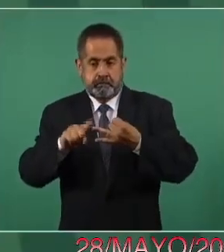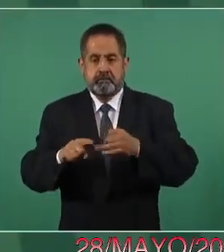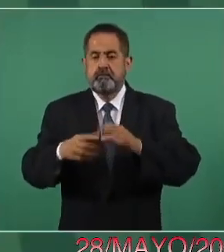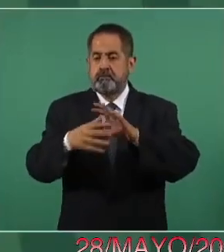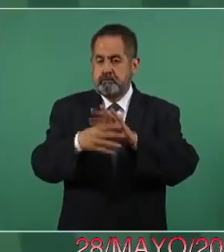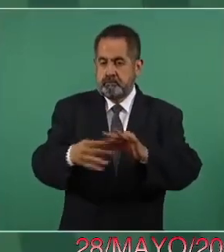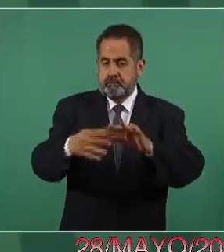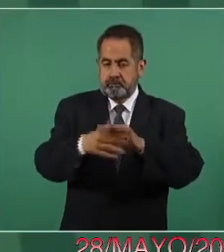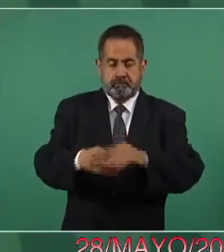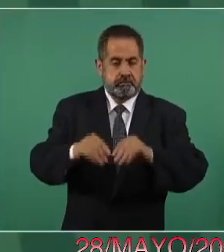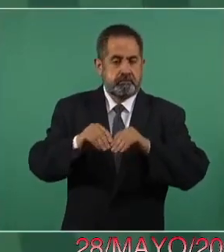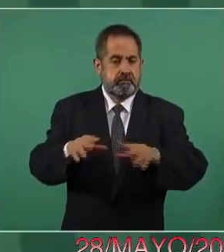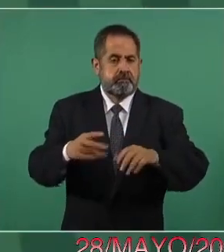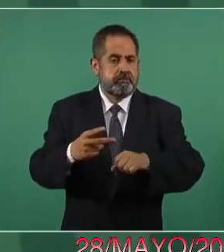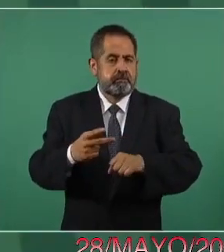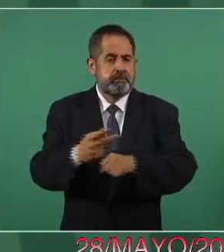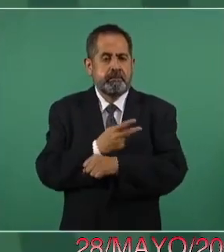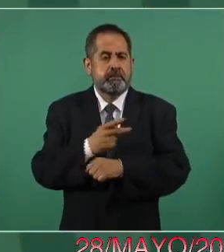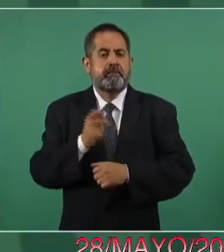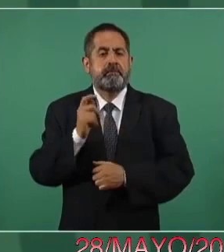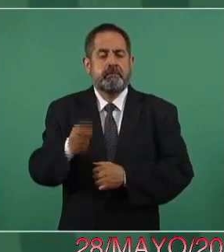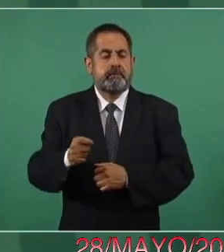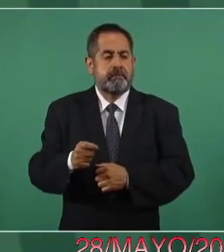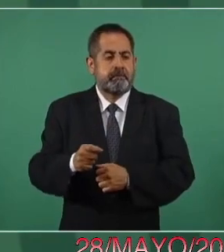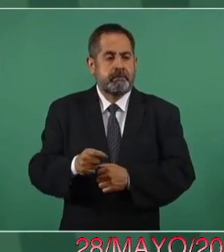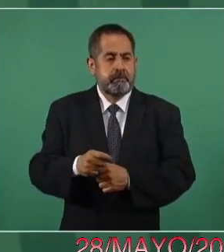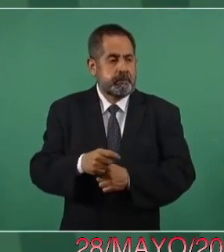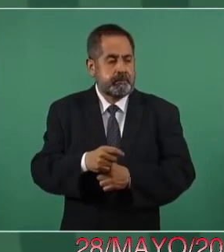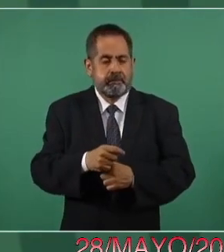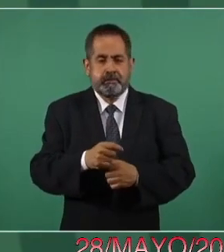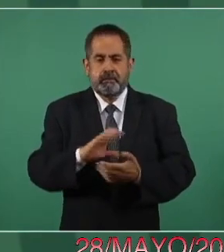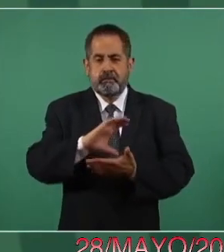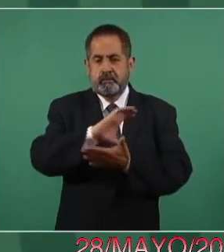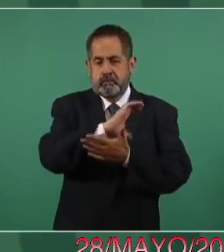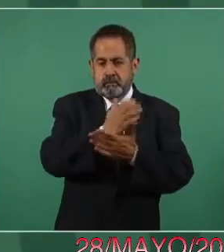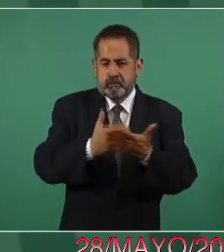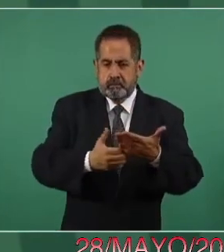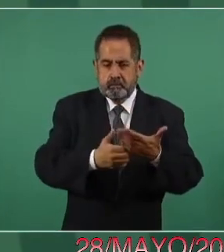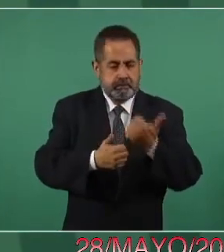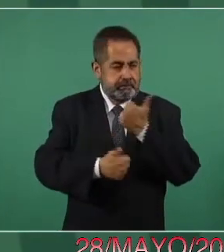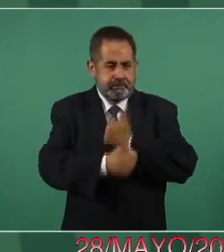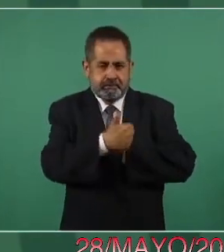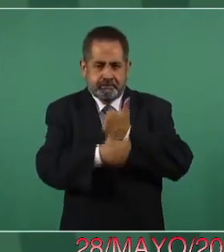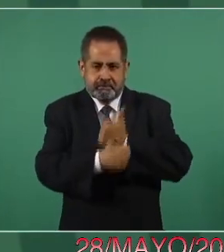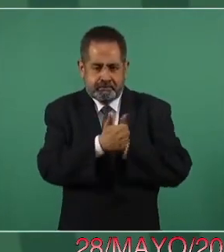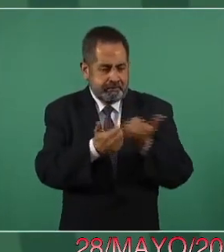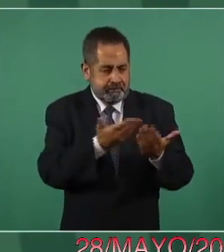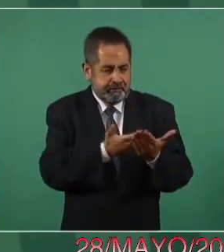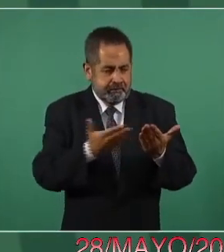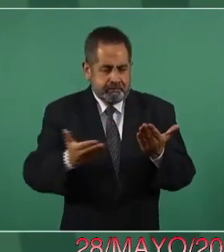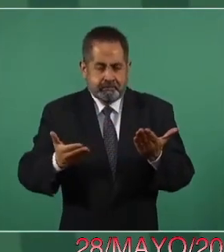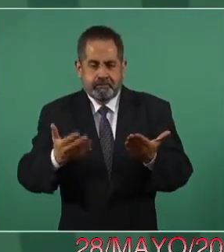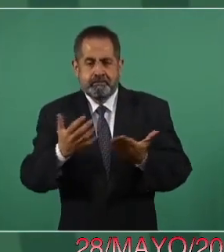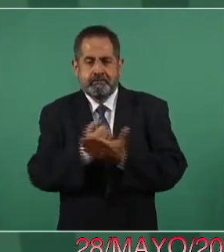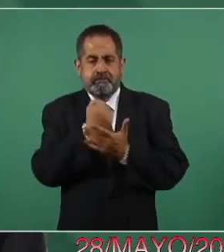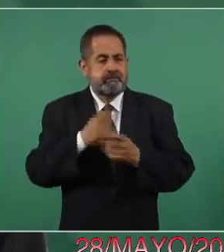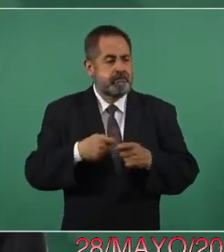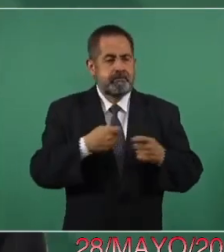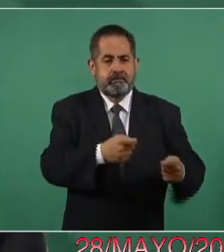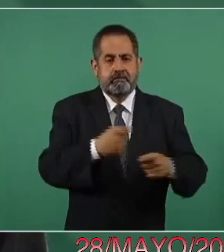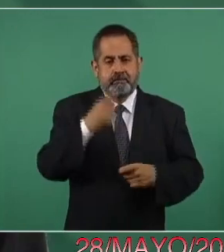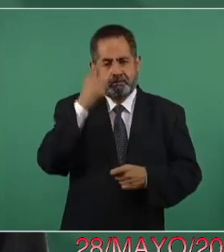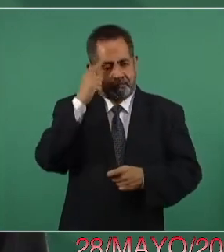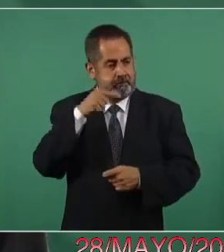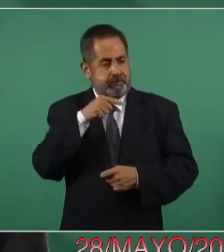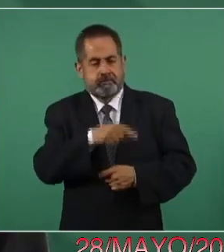la licitación que se llevó a cabo para la